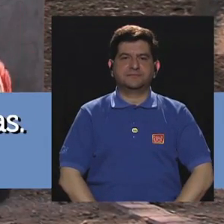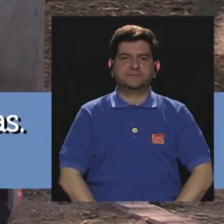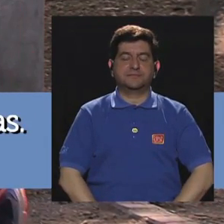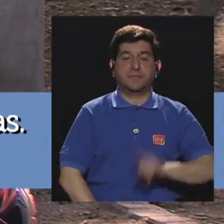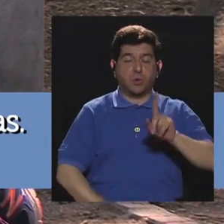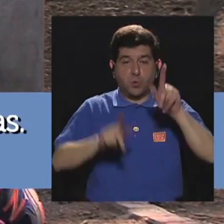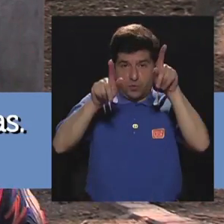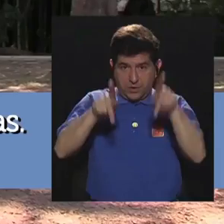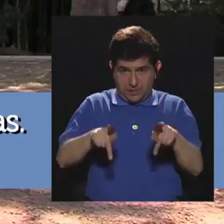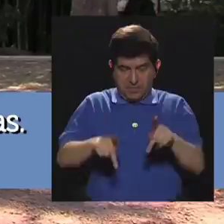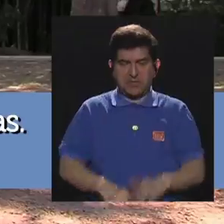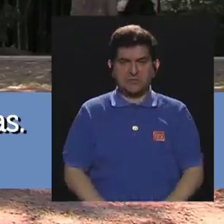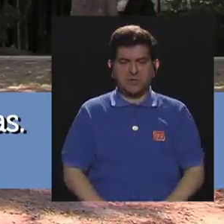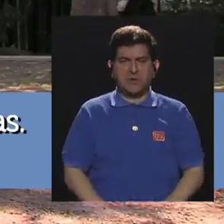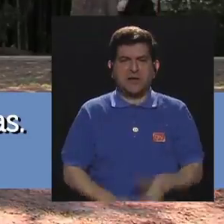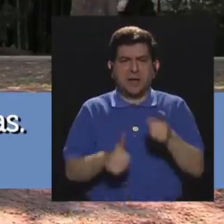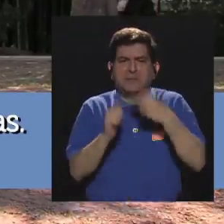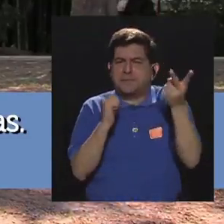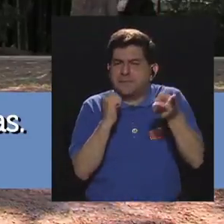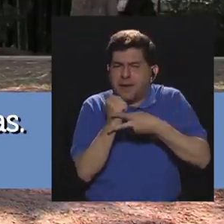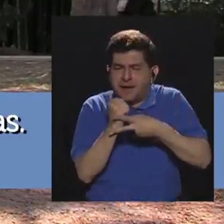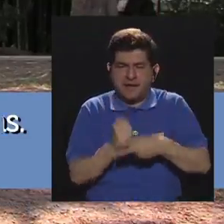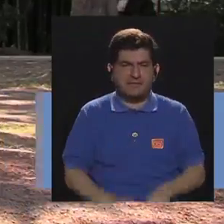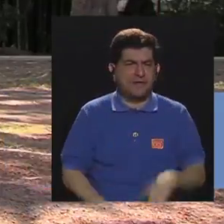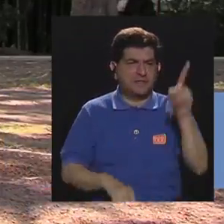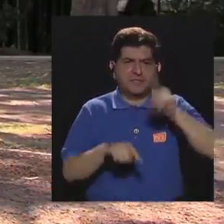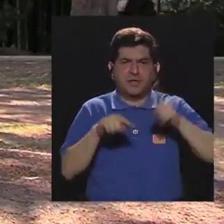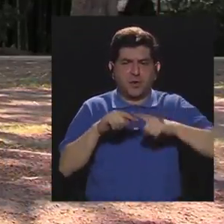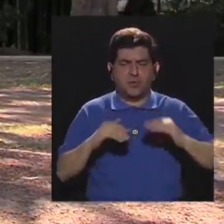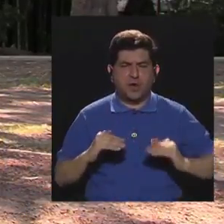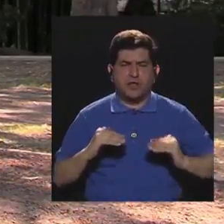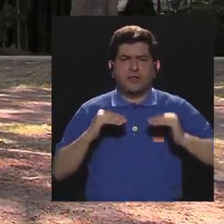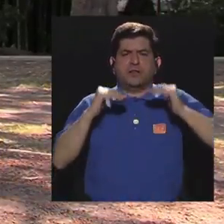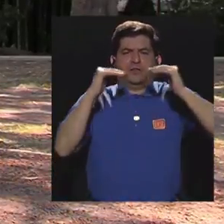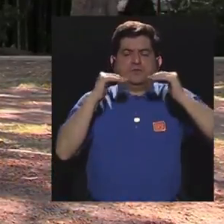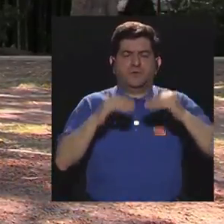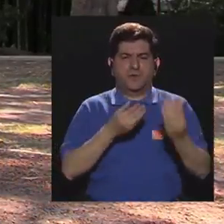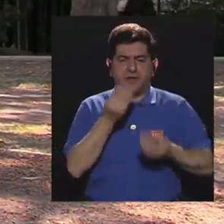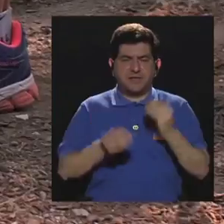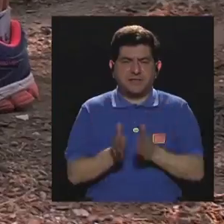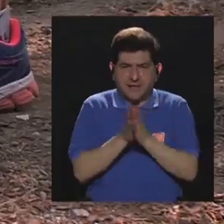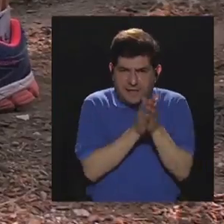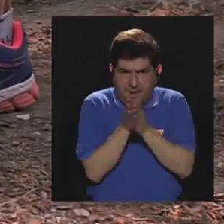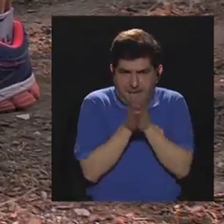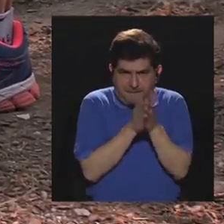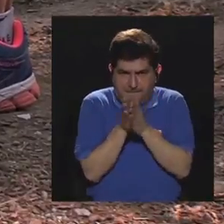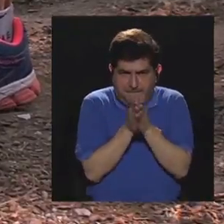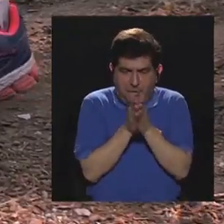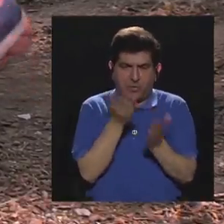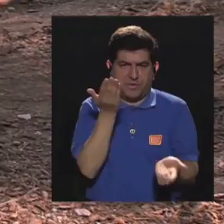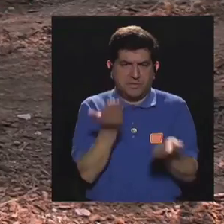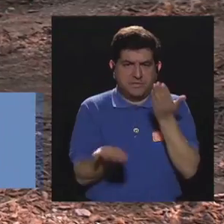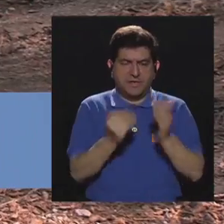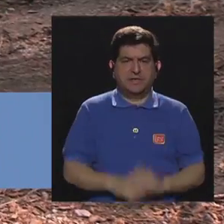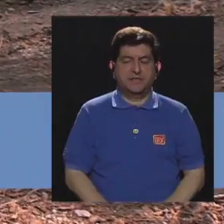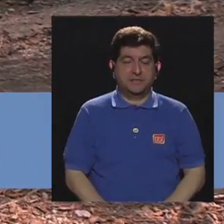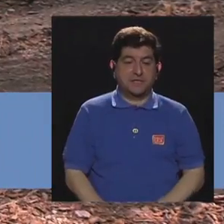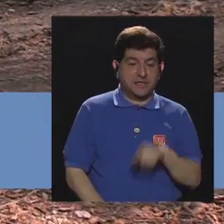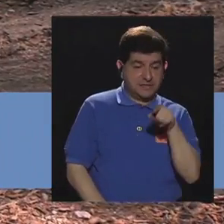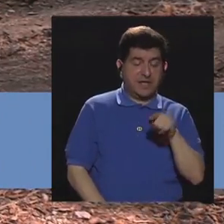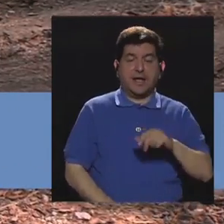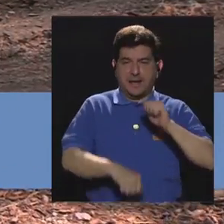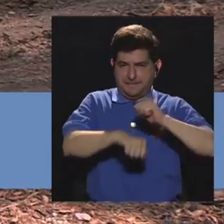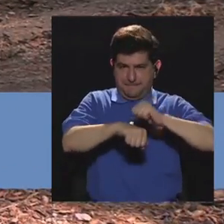Si una persona es principiante y todavía no puede subir, lo que tiene que hacer es aprovechar, por ejemplo, aquí esta piedra,